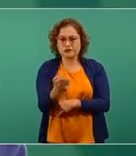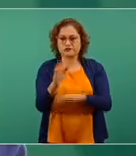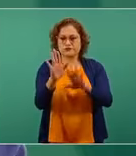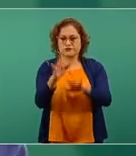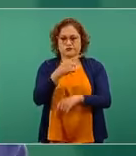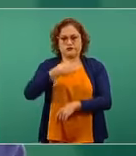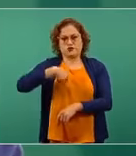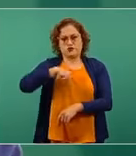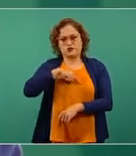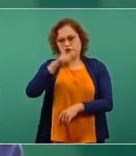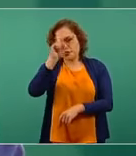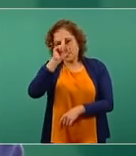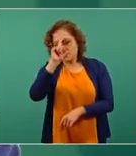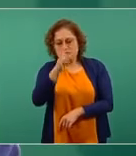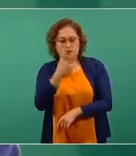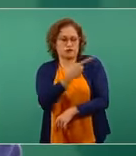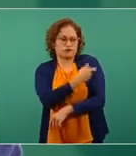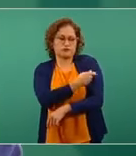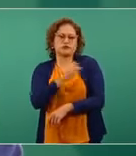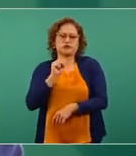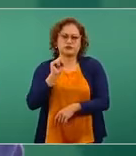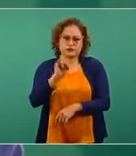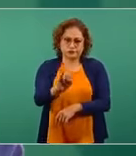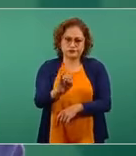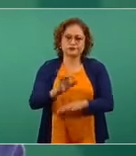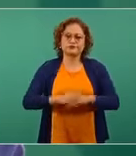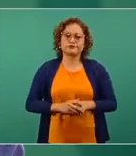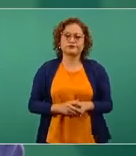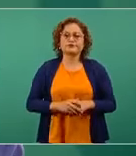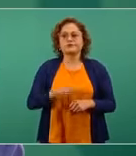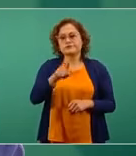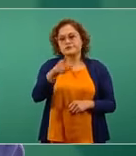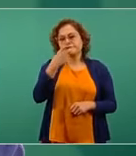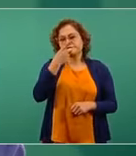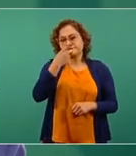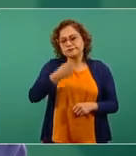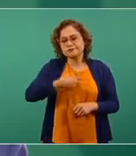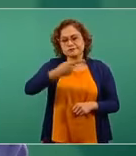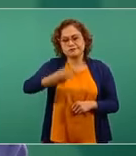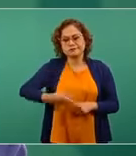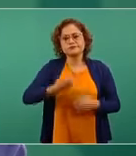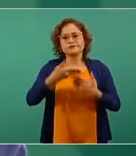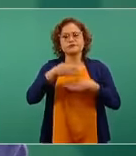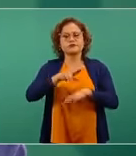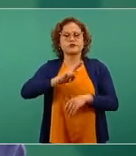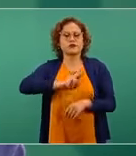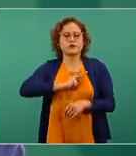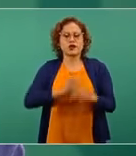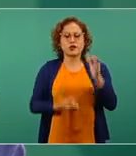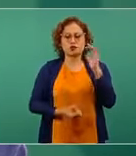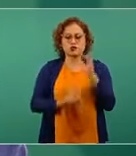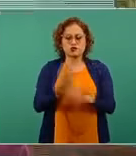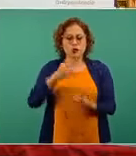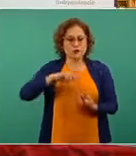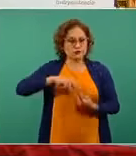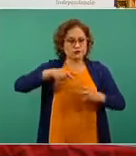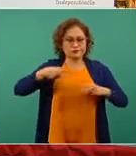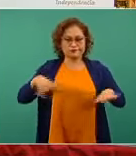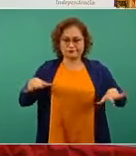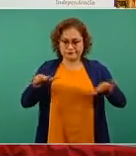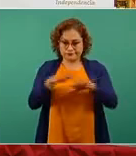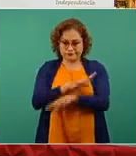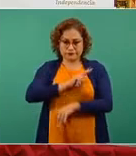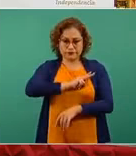ampliamente lograrlo. Respecto a la aparición de variantes genéticas del virus, que pudieran ser más agresivas,